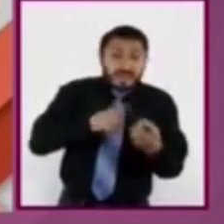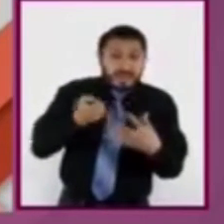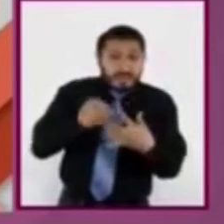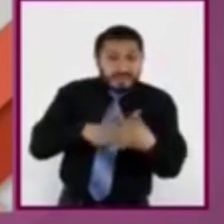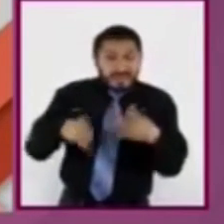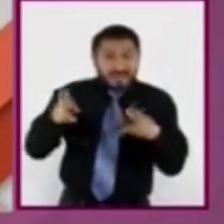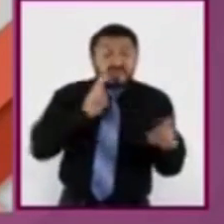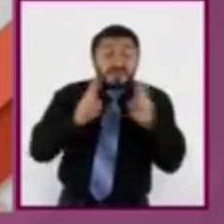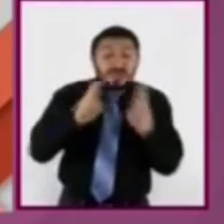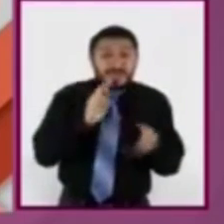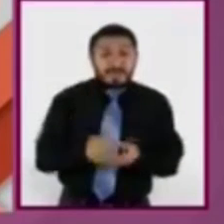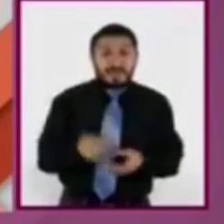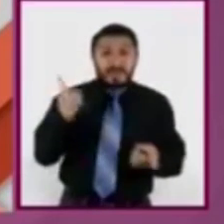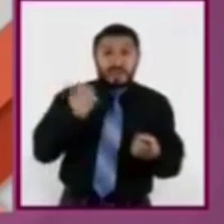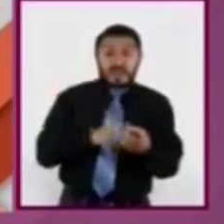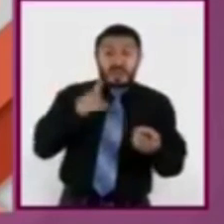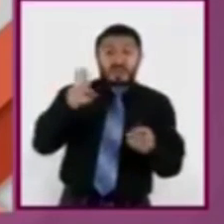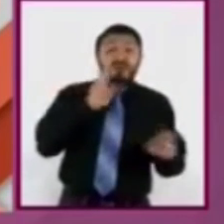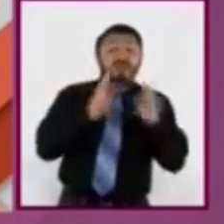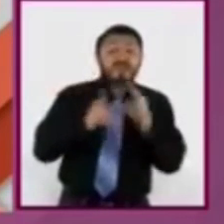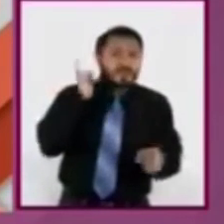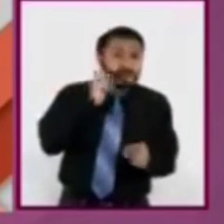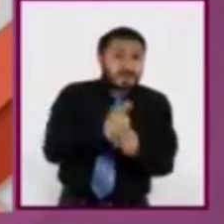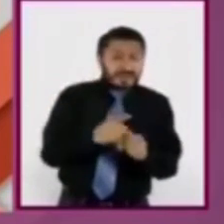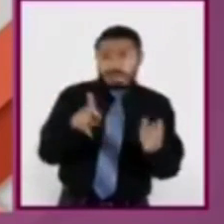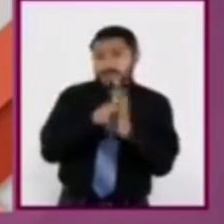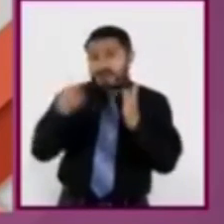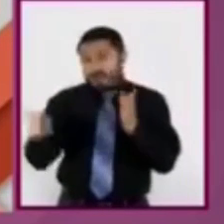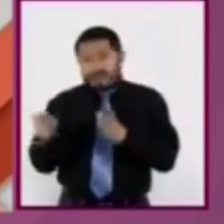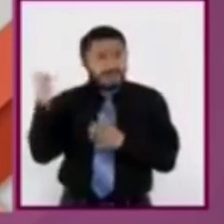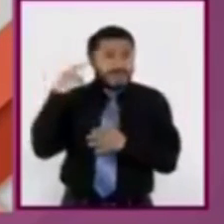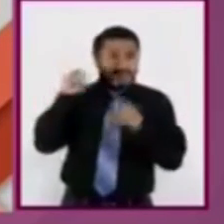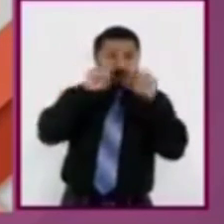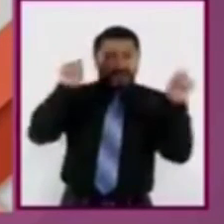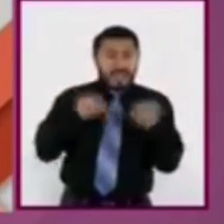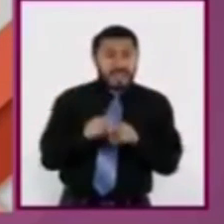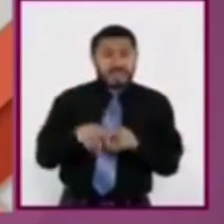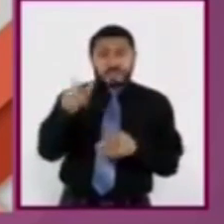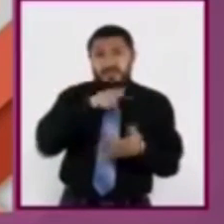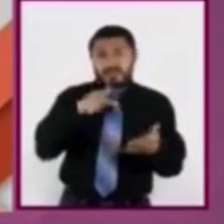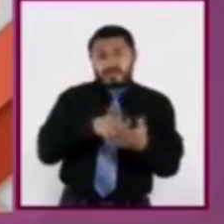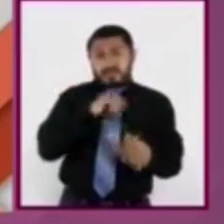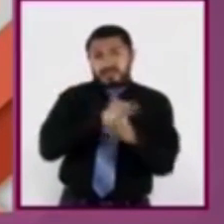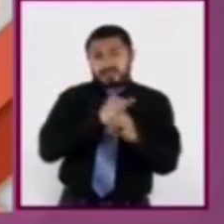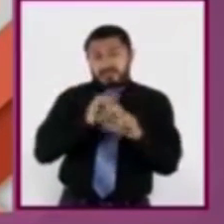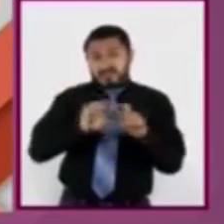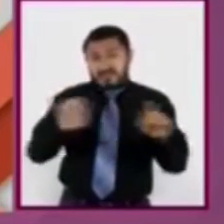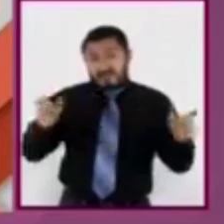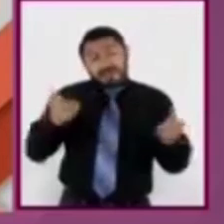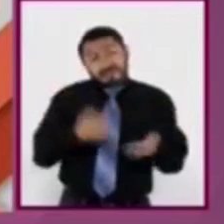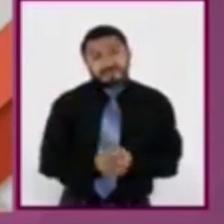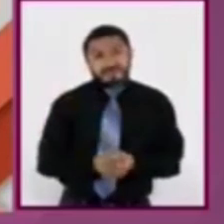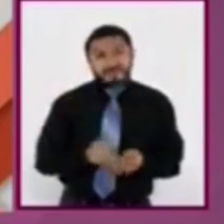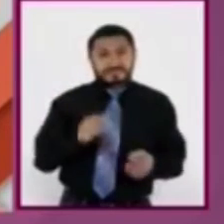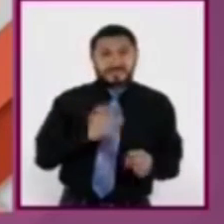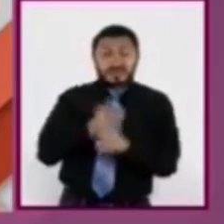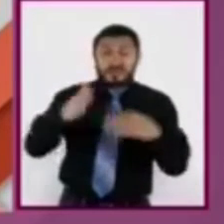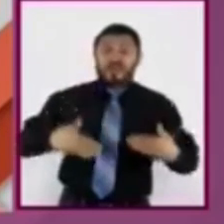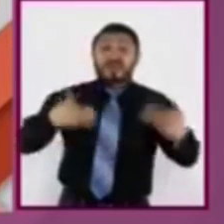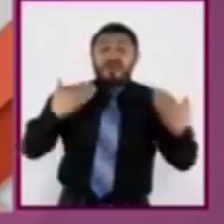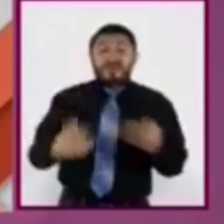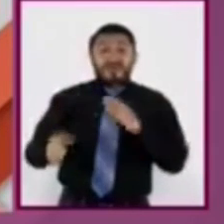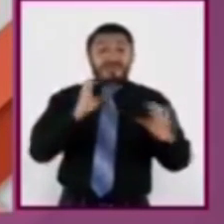¿De dónde tomaron la nota? ¿Periódico, estación de radio o sitio de internet? ¿Qué tan confiable es el medio de